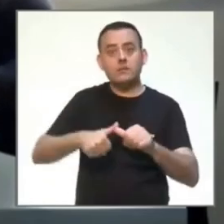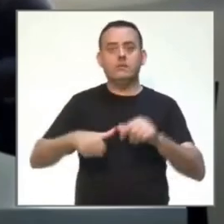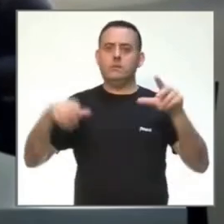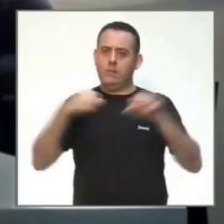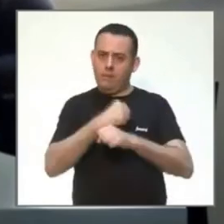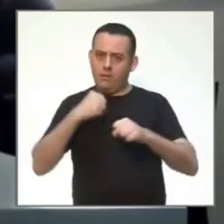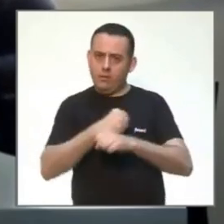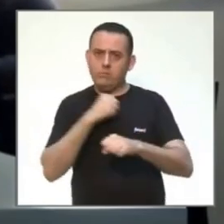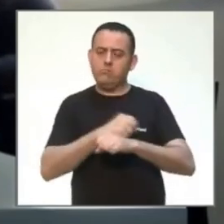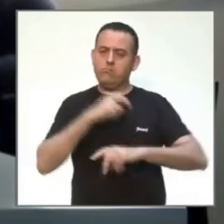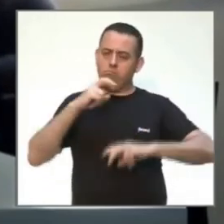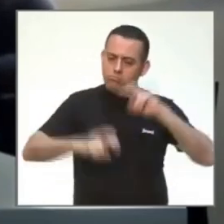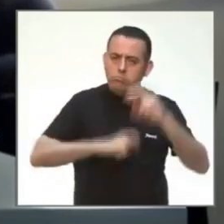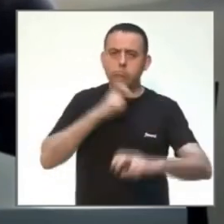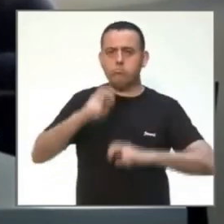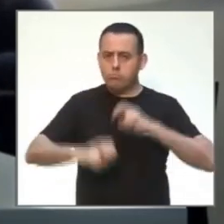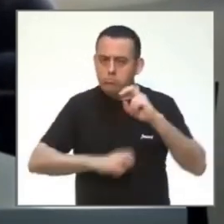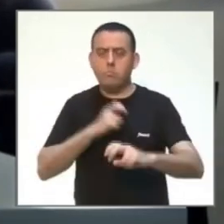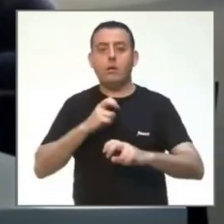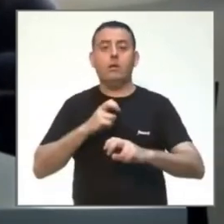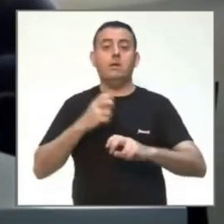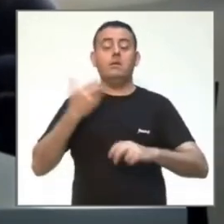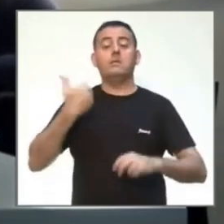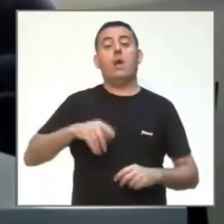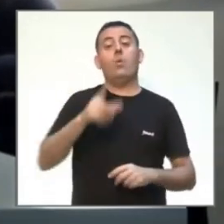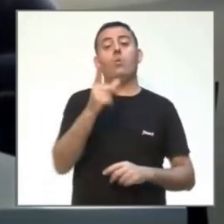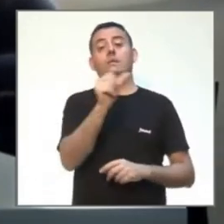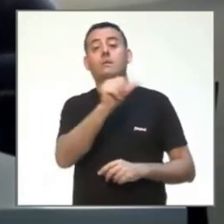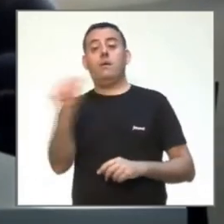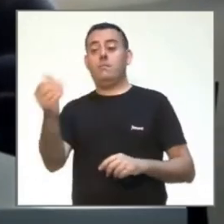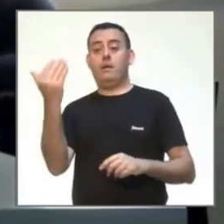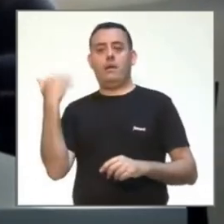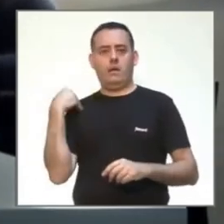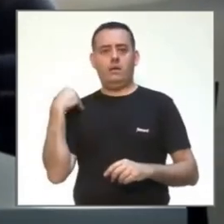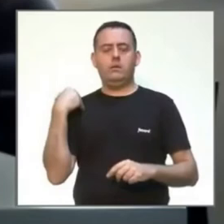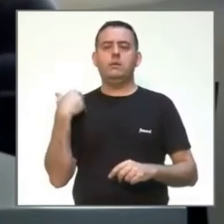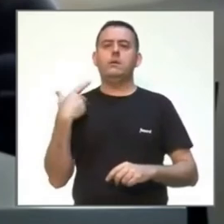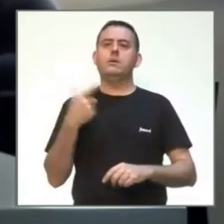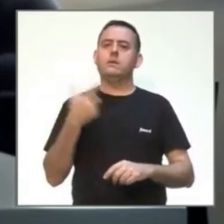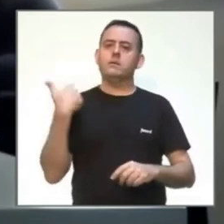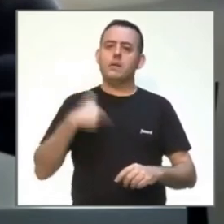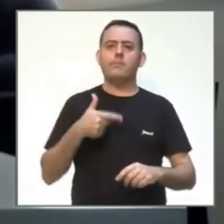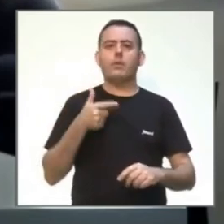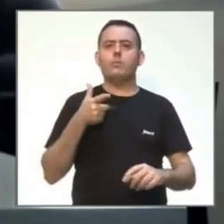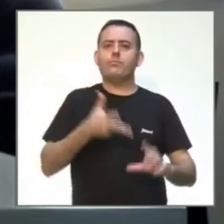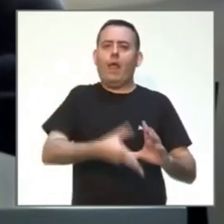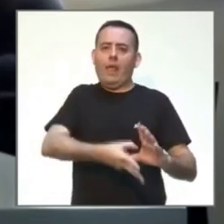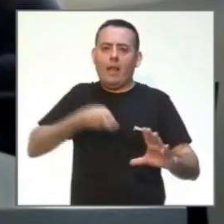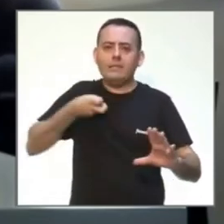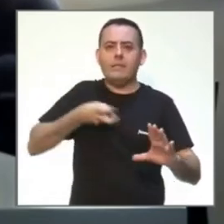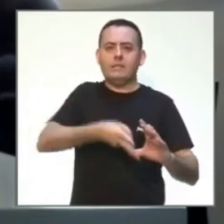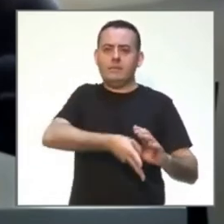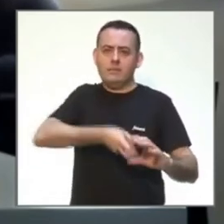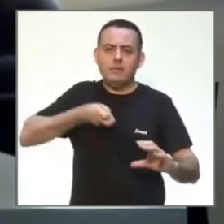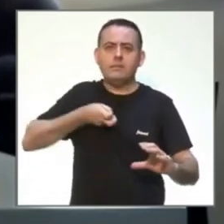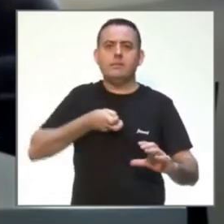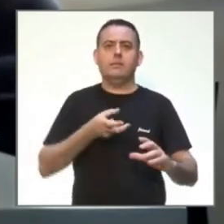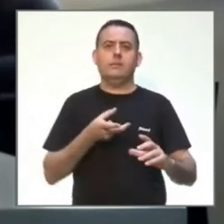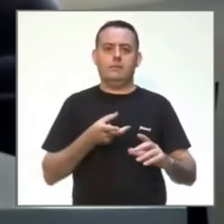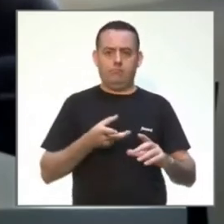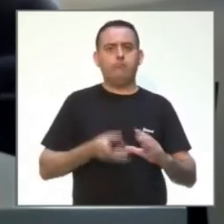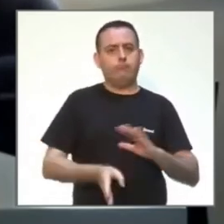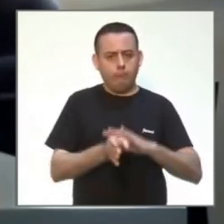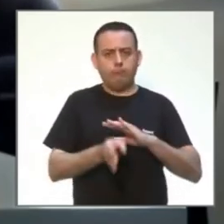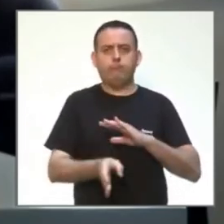ya, o semana y media, que estamos ya haciendo análisis continuados en distintos puntos de